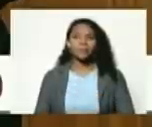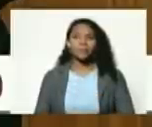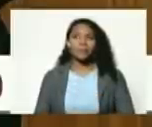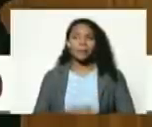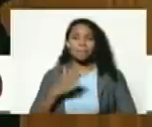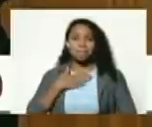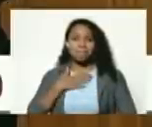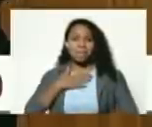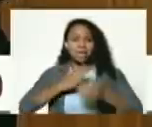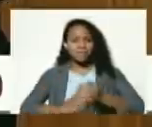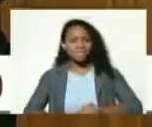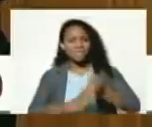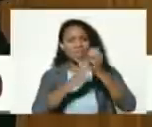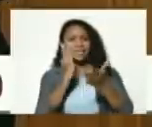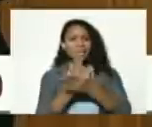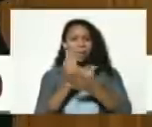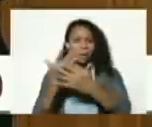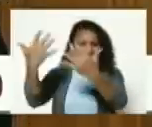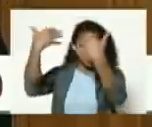siempre